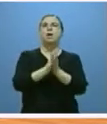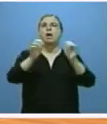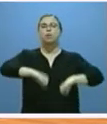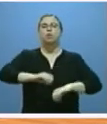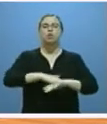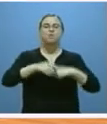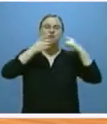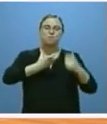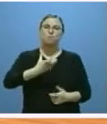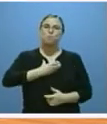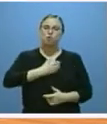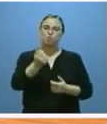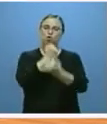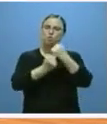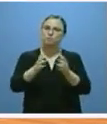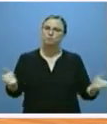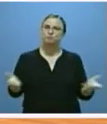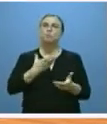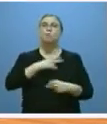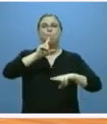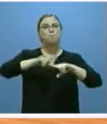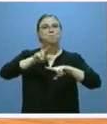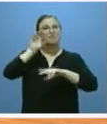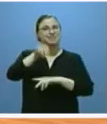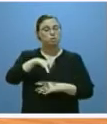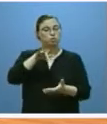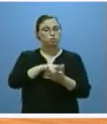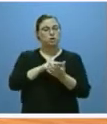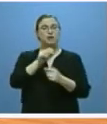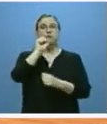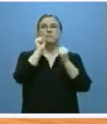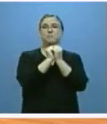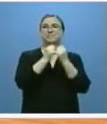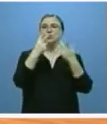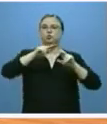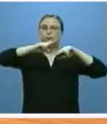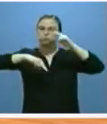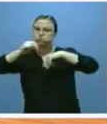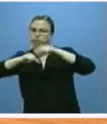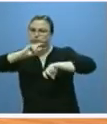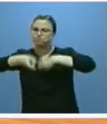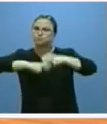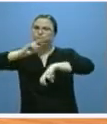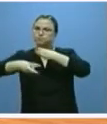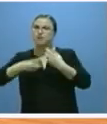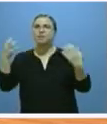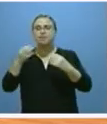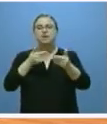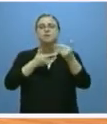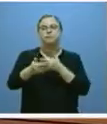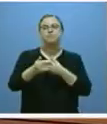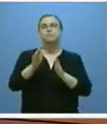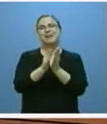mineros que contempla 28 obras de infraestructuras y realización y restauración cuya realización hay que concretar en los